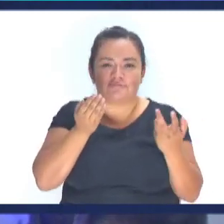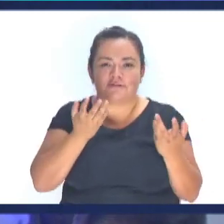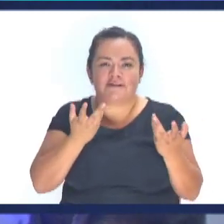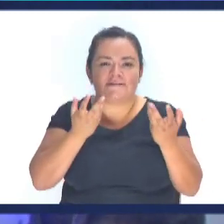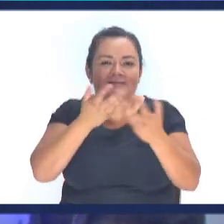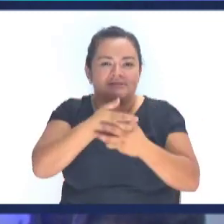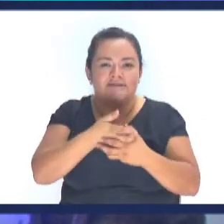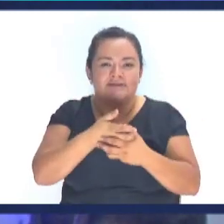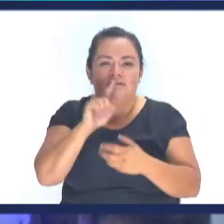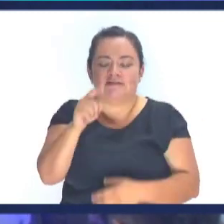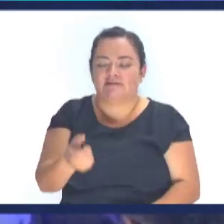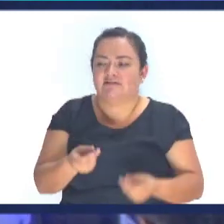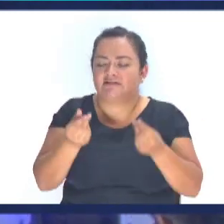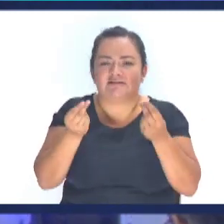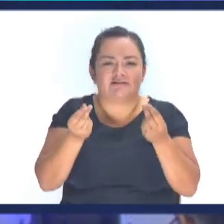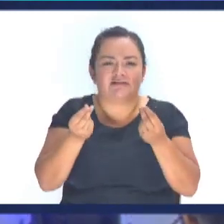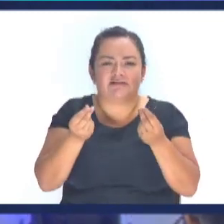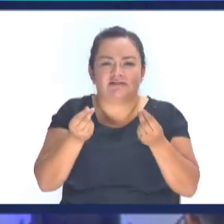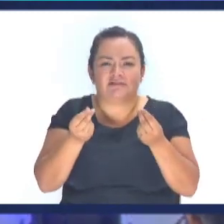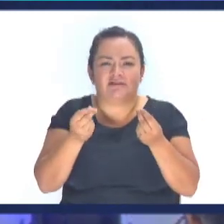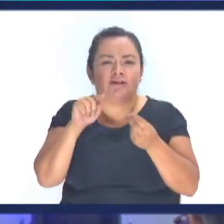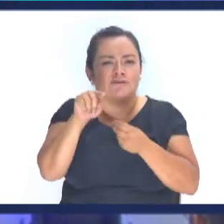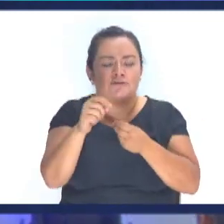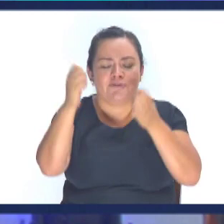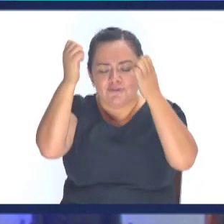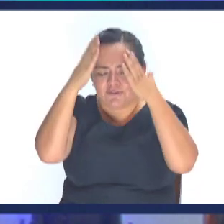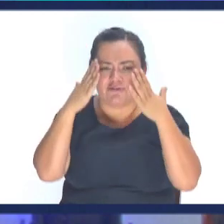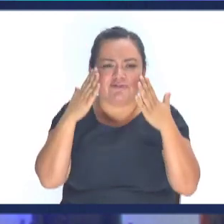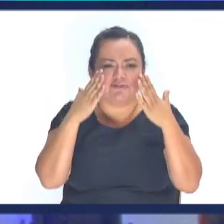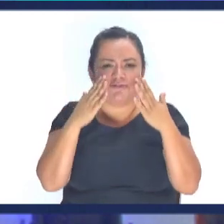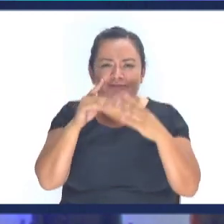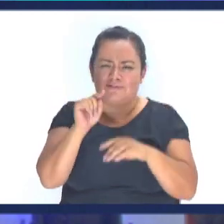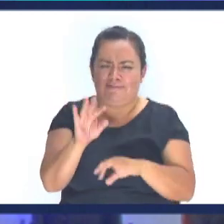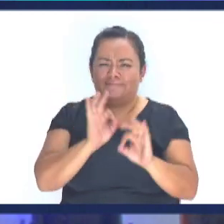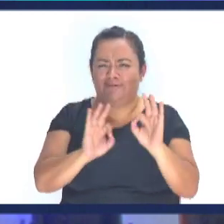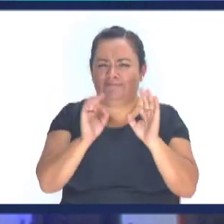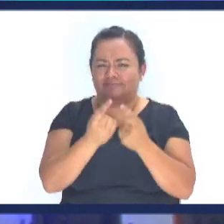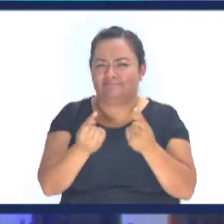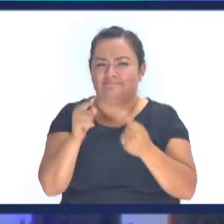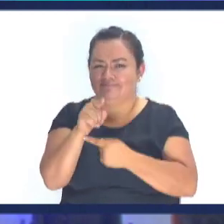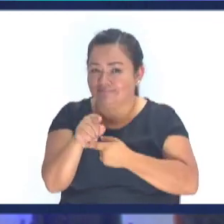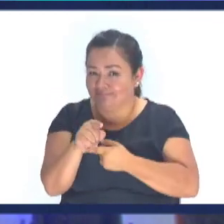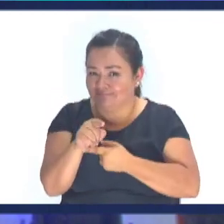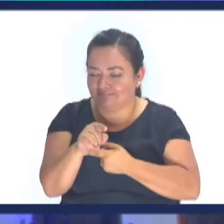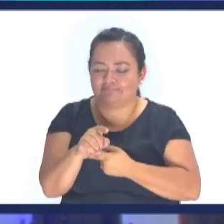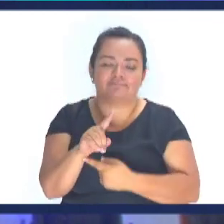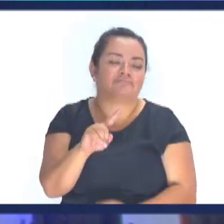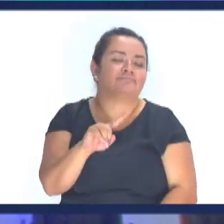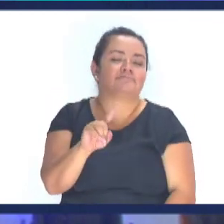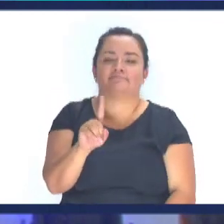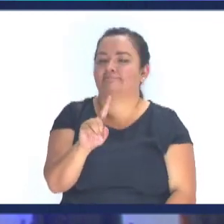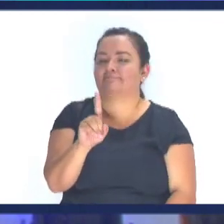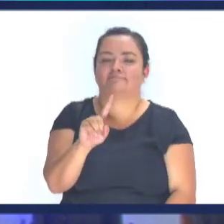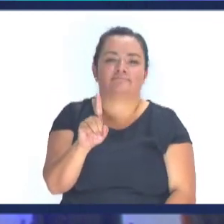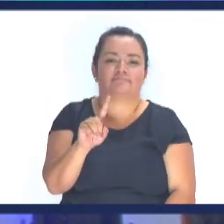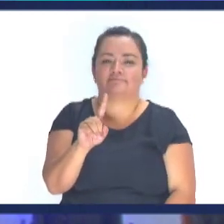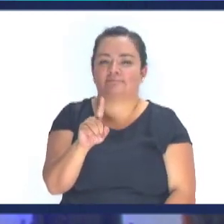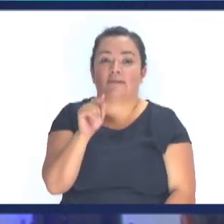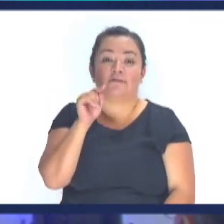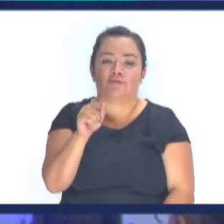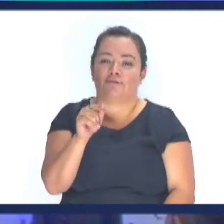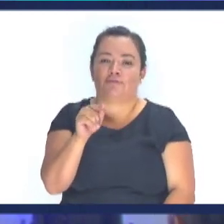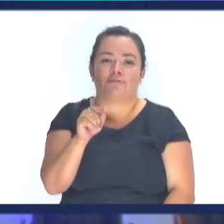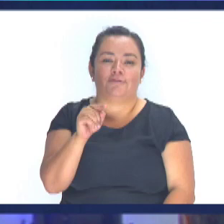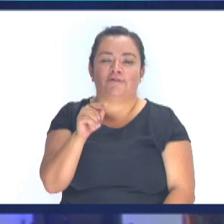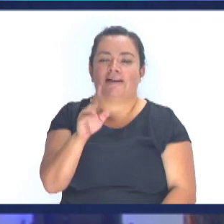¿Te hace el oro En las manos? ¿Te hace la unción Que te caigas Una mejor persona? No No Te